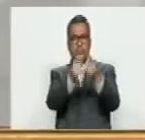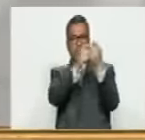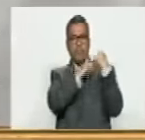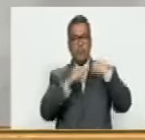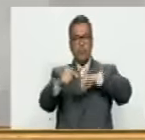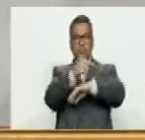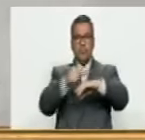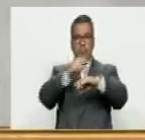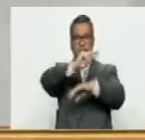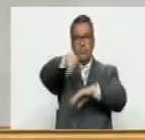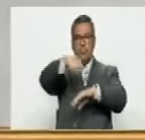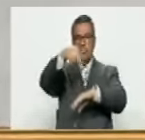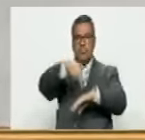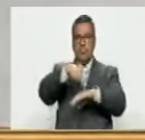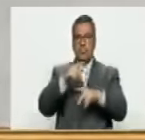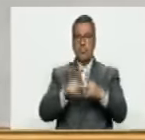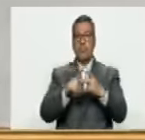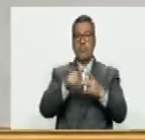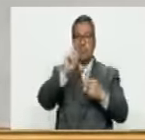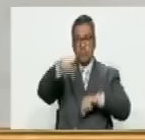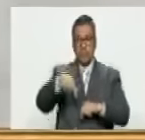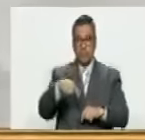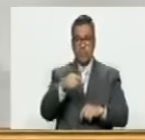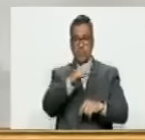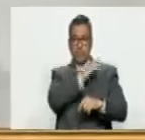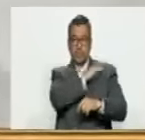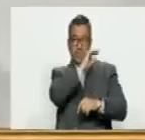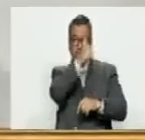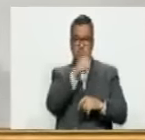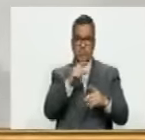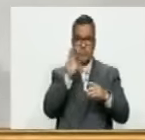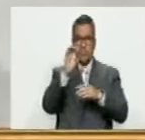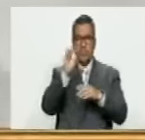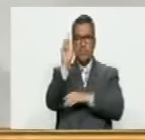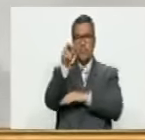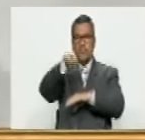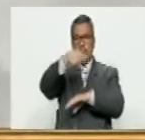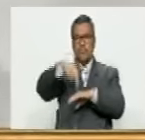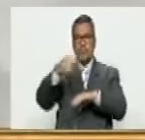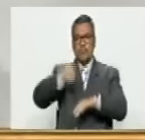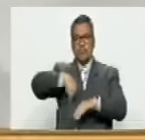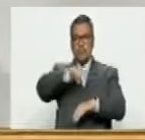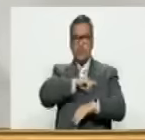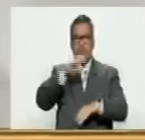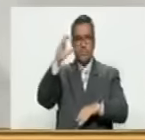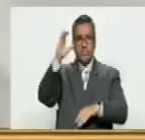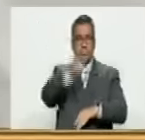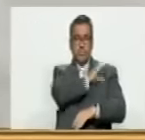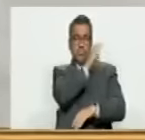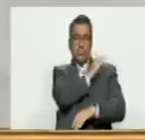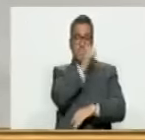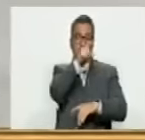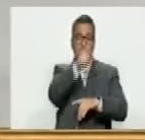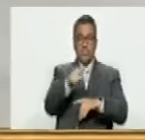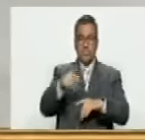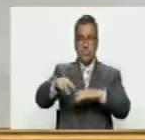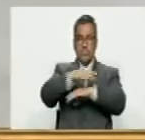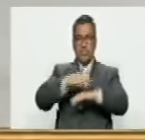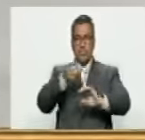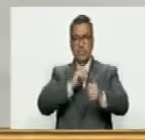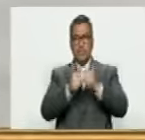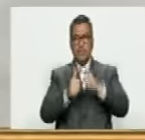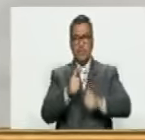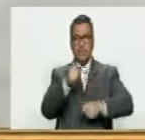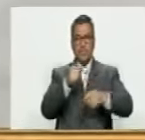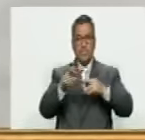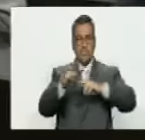el Gobierno Nacional. Y, por supuesto, el jefe del Bloque de la Patria en esta Asamblea Nacional, nuestro querido Capitán Diosdado Cabello, que asume el Ministerio del Poder Popular